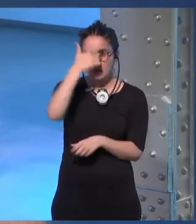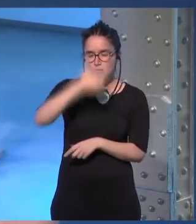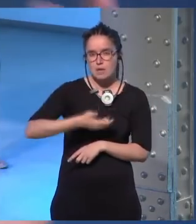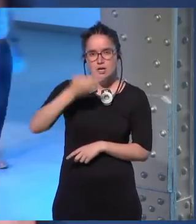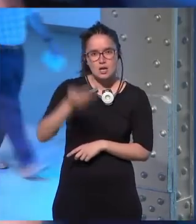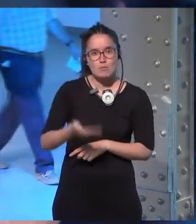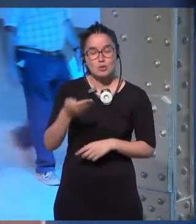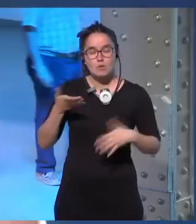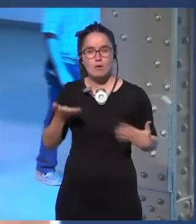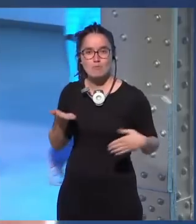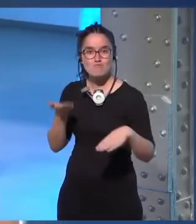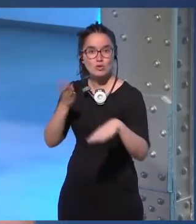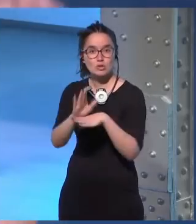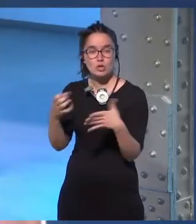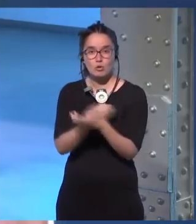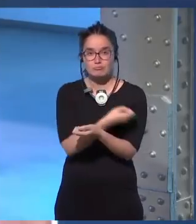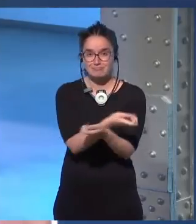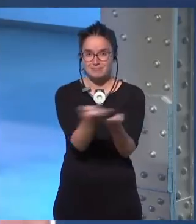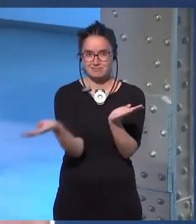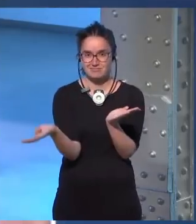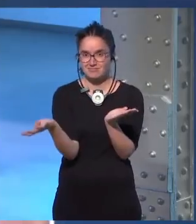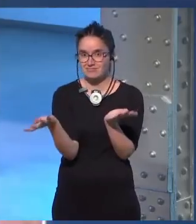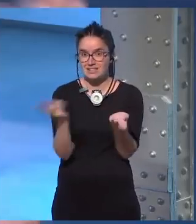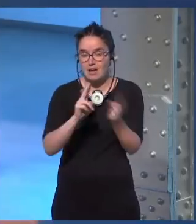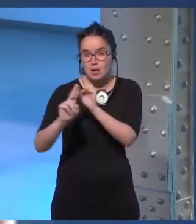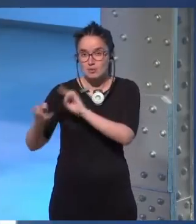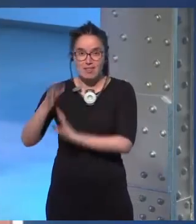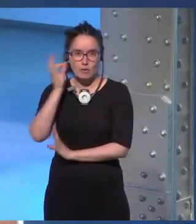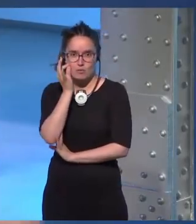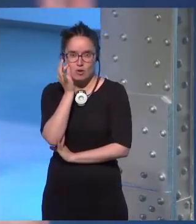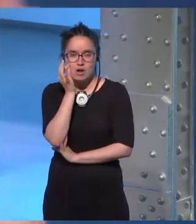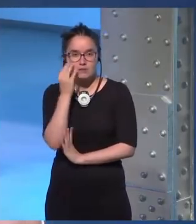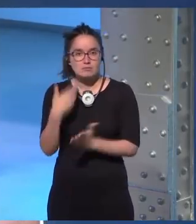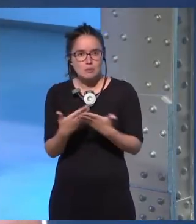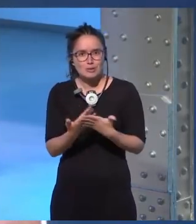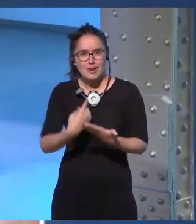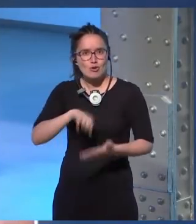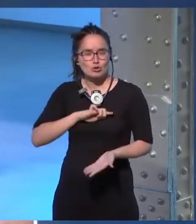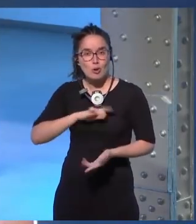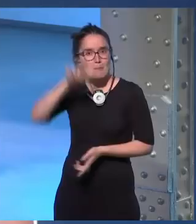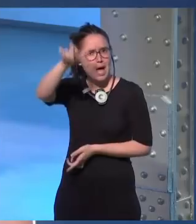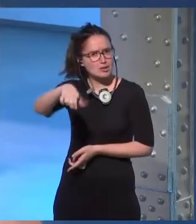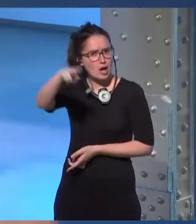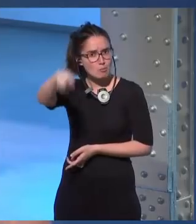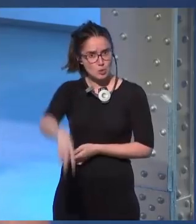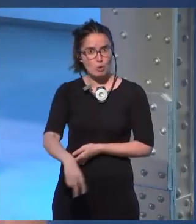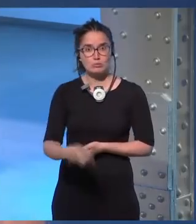es mostrar todo el abanico de reacciones de una mujer, de mostrar que somos seres humanos.